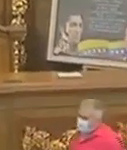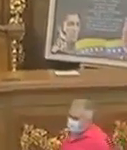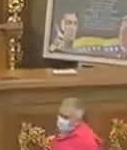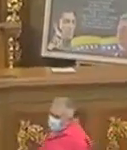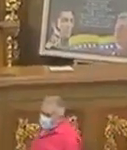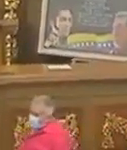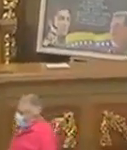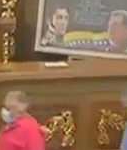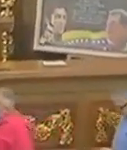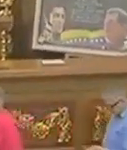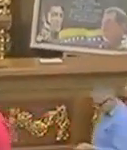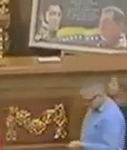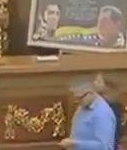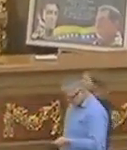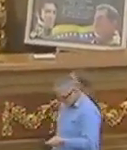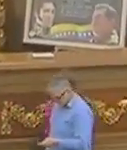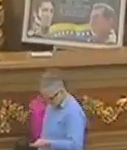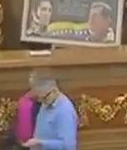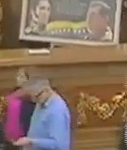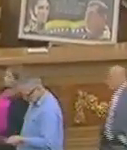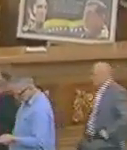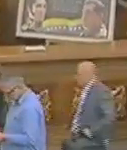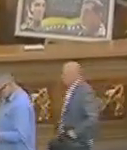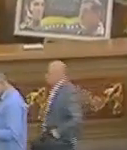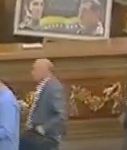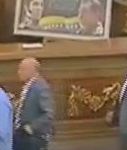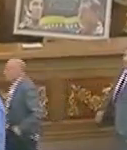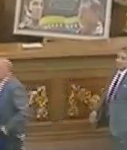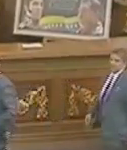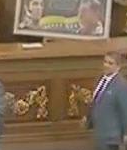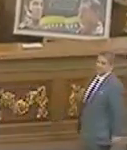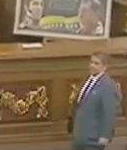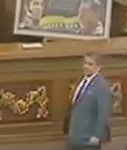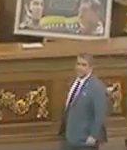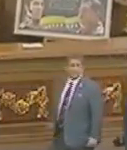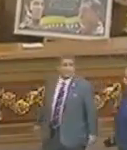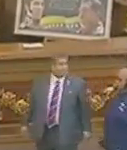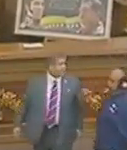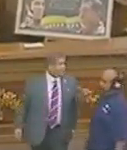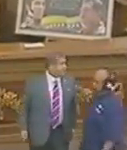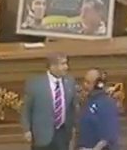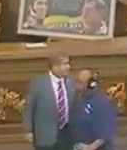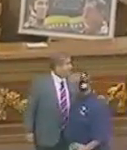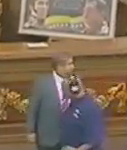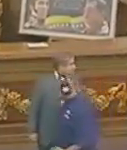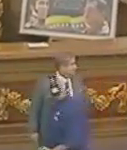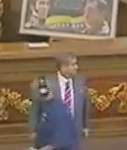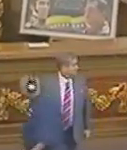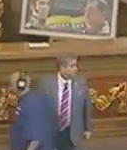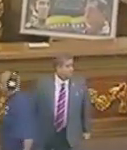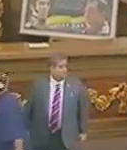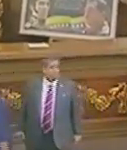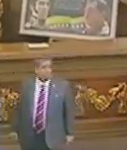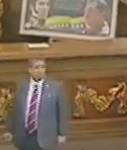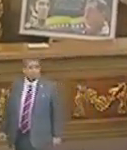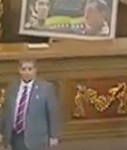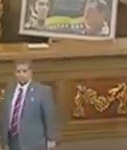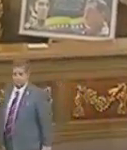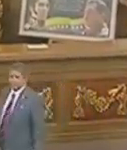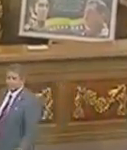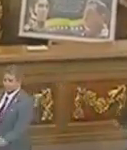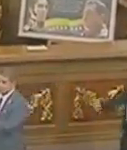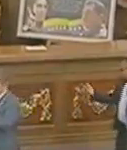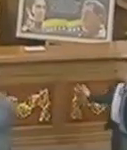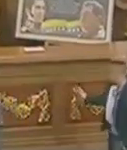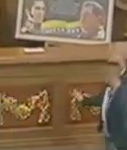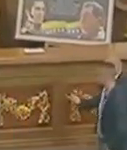2023 5 puntos fueron aprobados en el orden del día el primero de ellos fue aprobado por unanimidad este instrumento legal la ley especial de